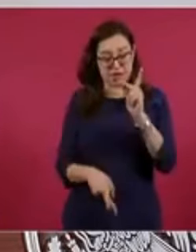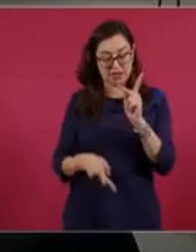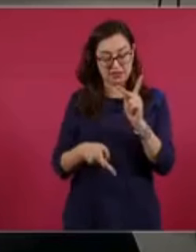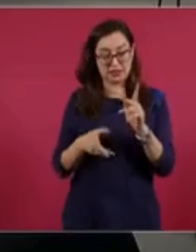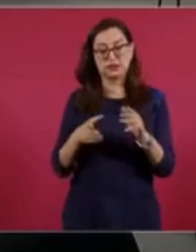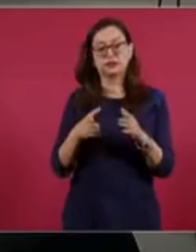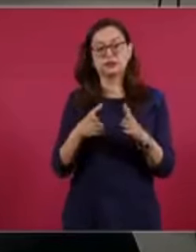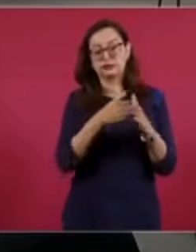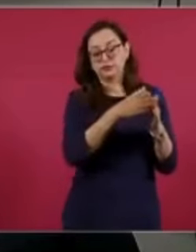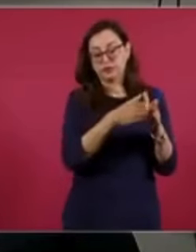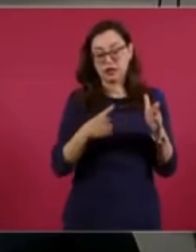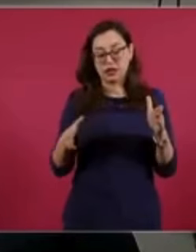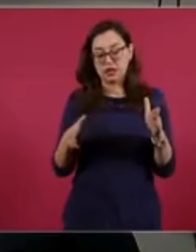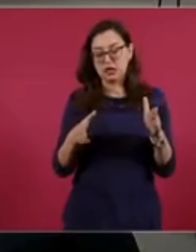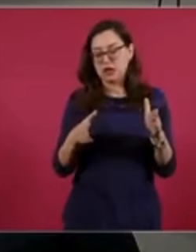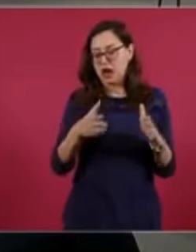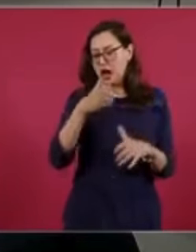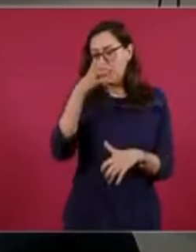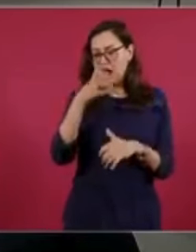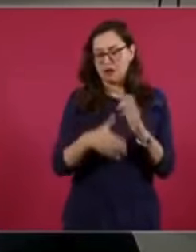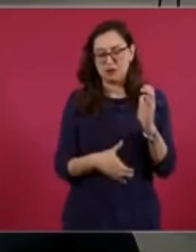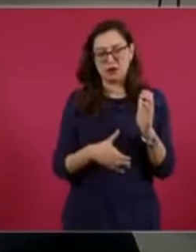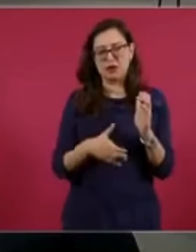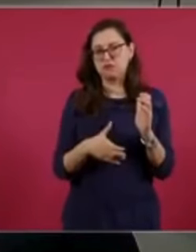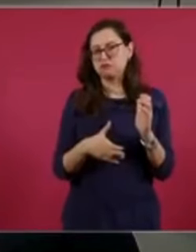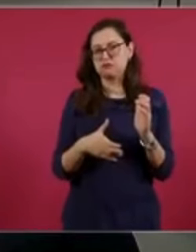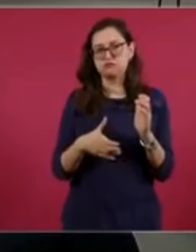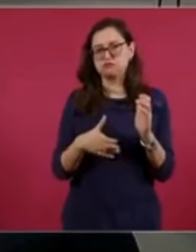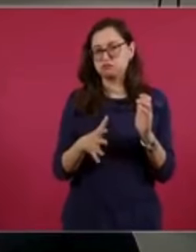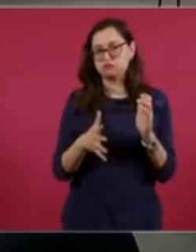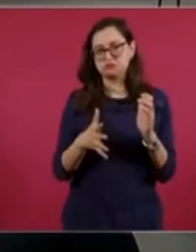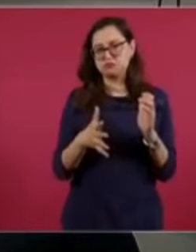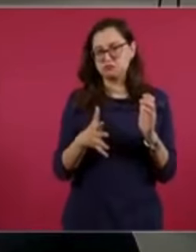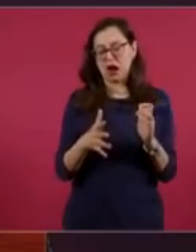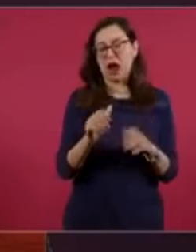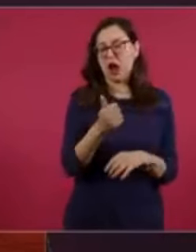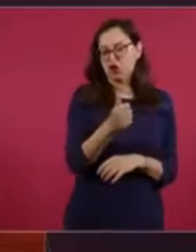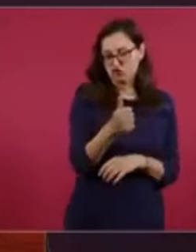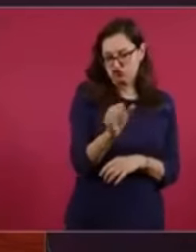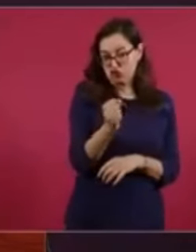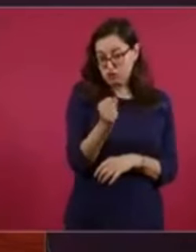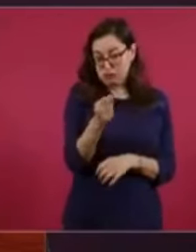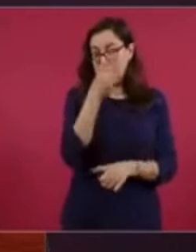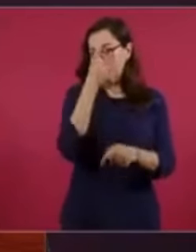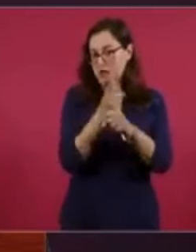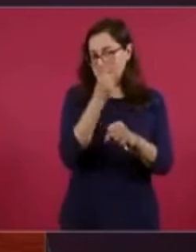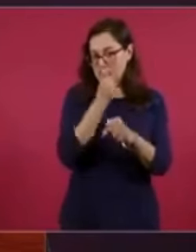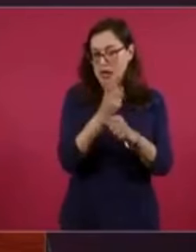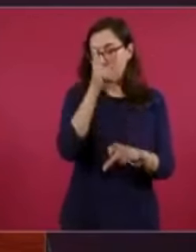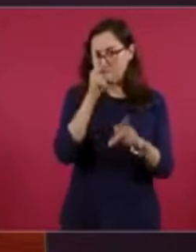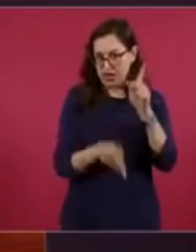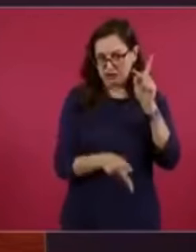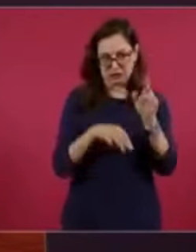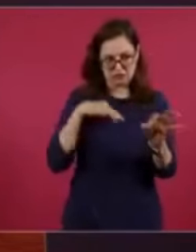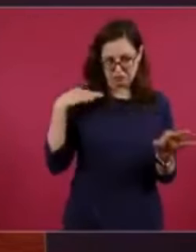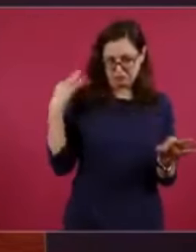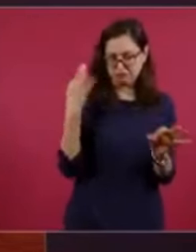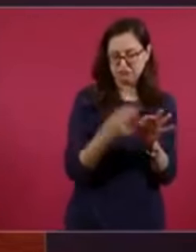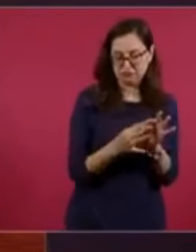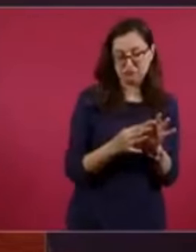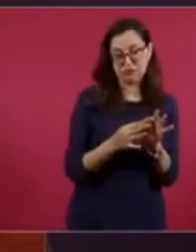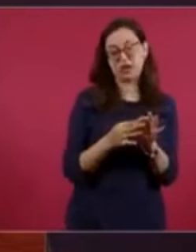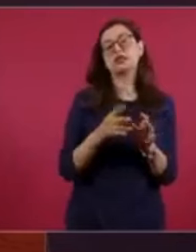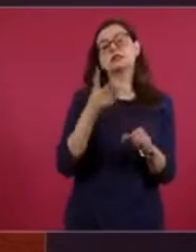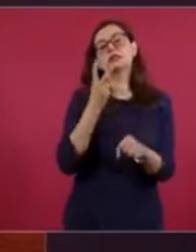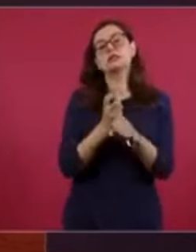Este más o menos será también por ahí a mediados de agosto, septiembre, por ahí la terminaríamos, esa primera etapa.